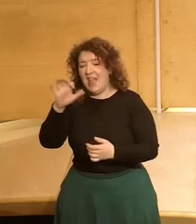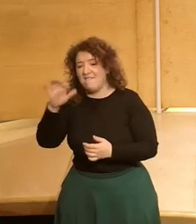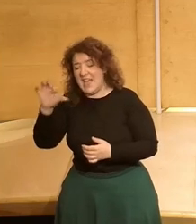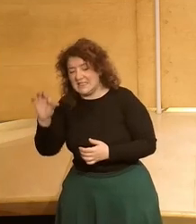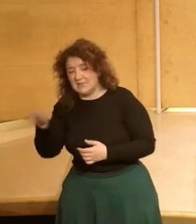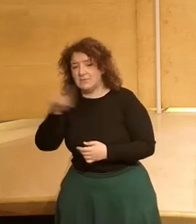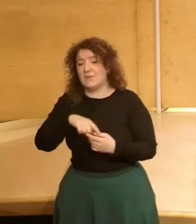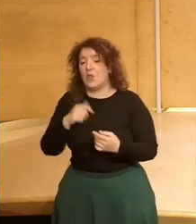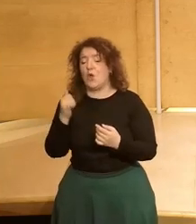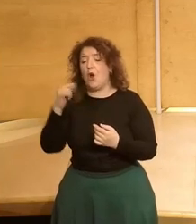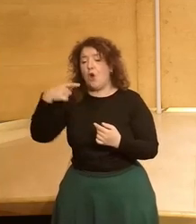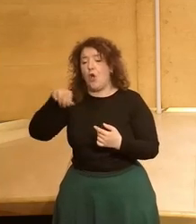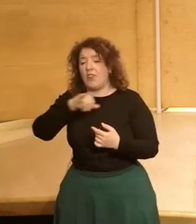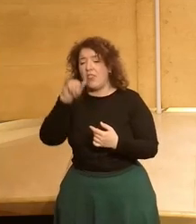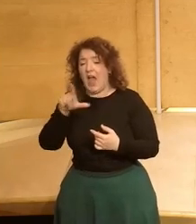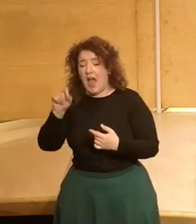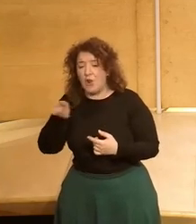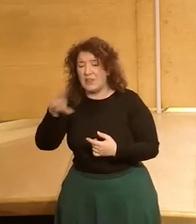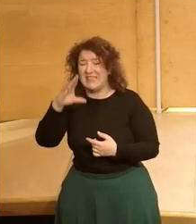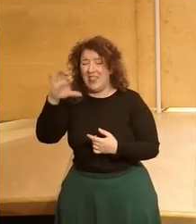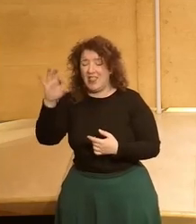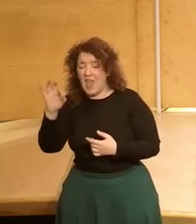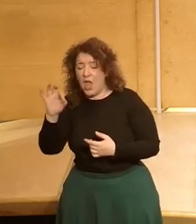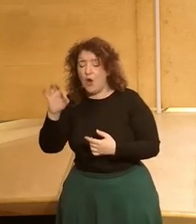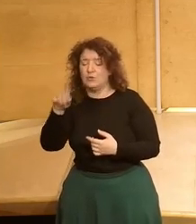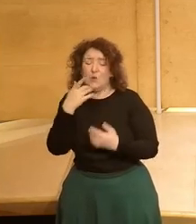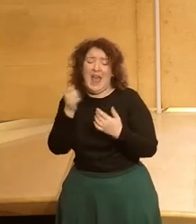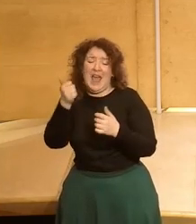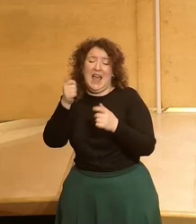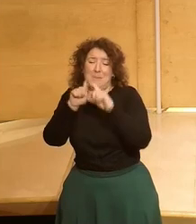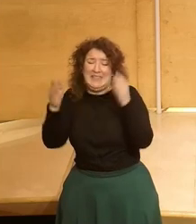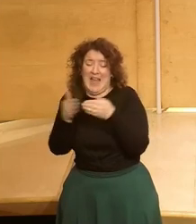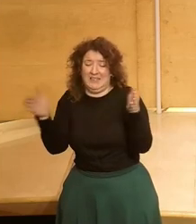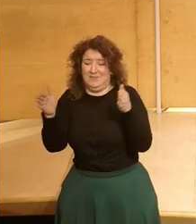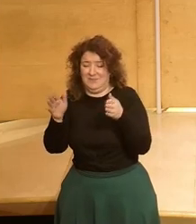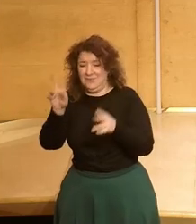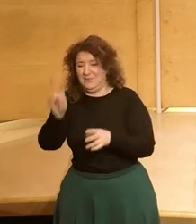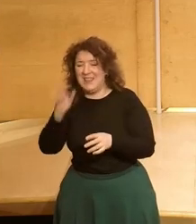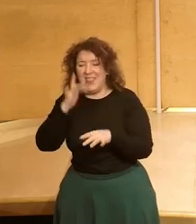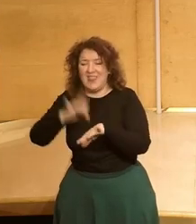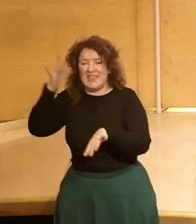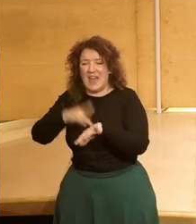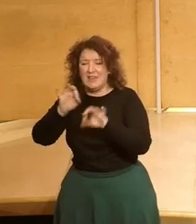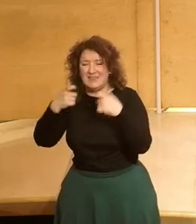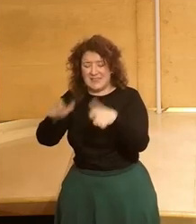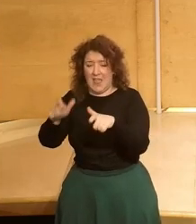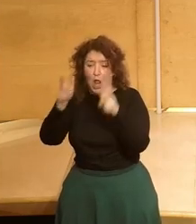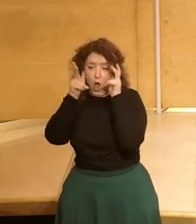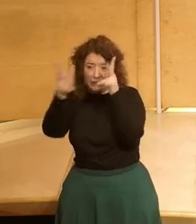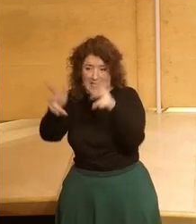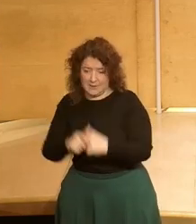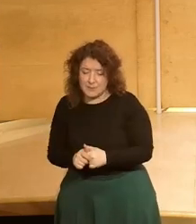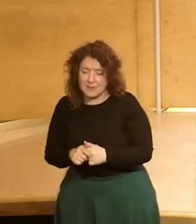emprendedor y actualmente cofundador y CEO de Ordering, una startup especializada en la digitalización en el sector hostelero.